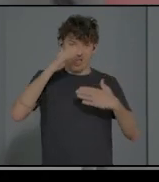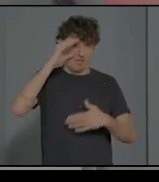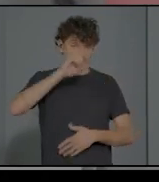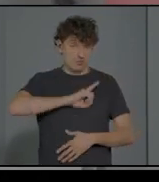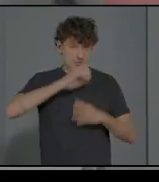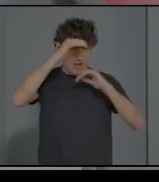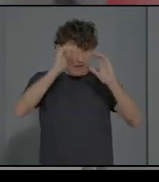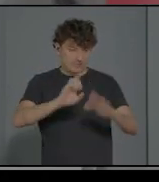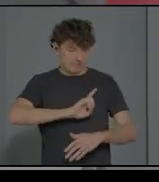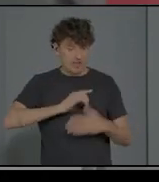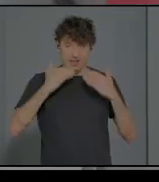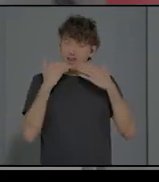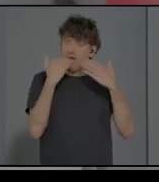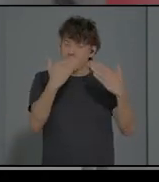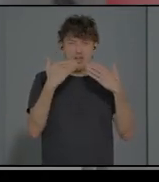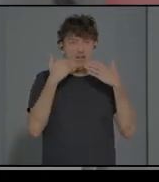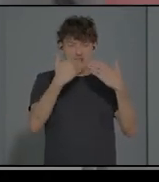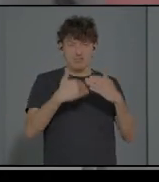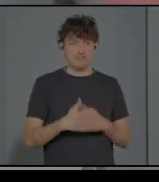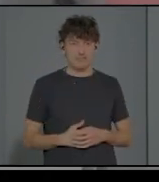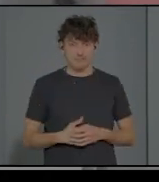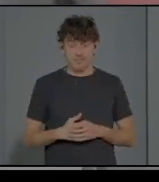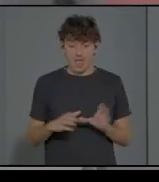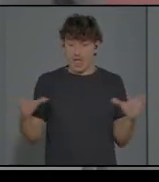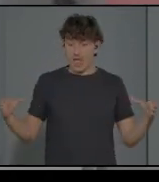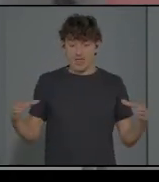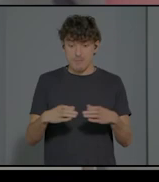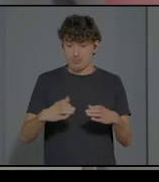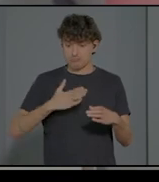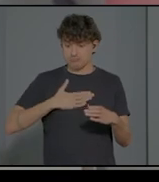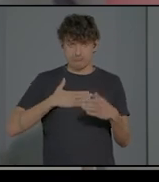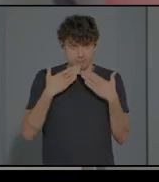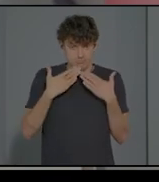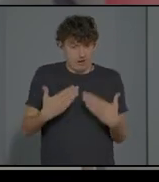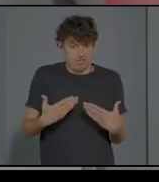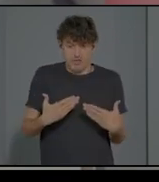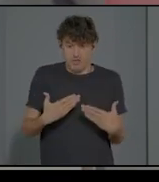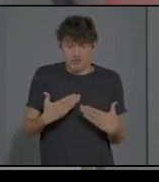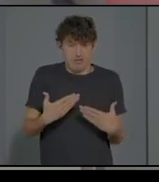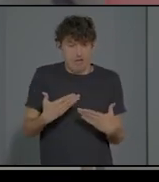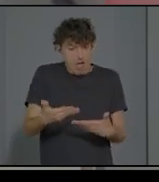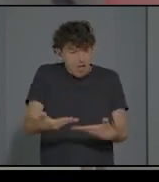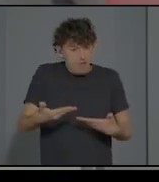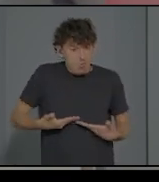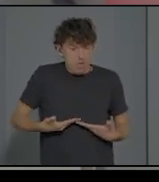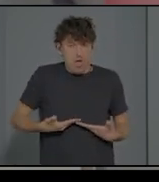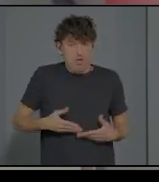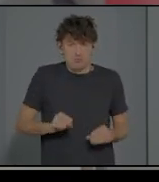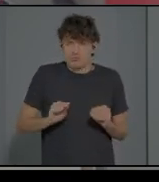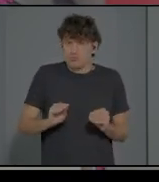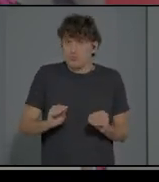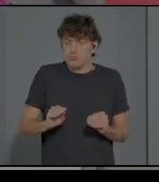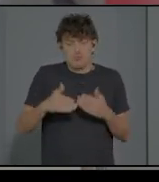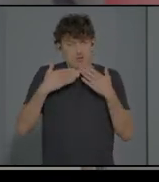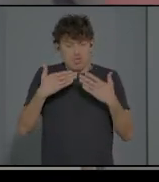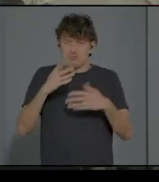gracias a mi equipo, porque sin su ayuda, efectivamente, todo esto no hubiera sido posible. Les llamamos muchachos,